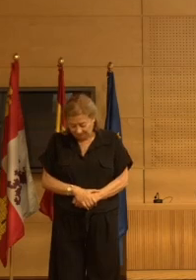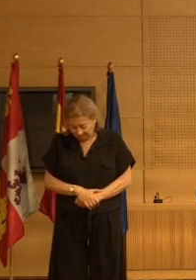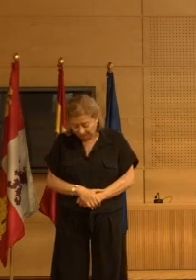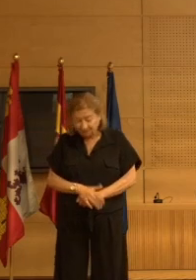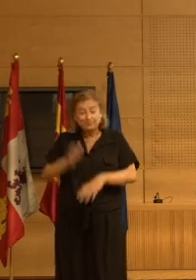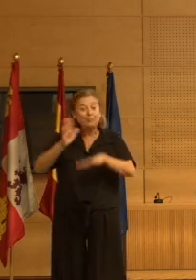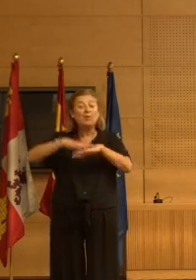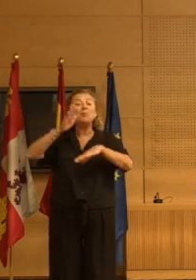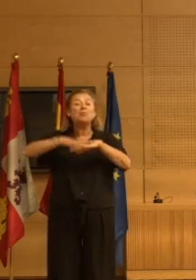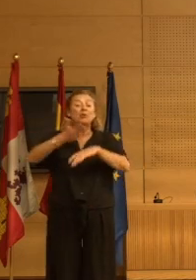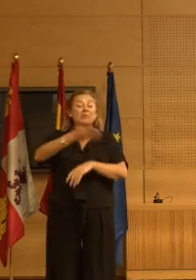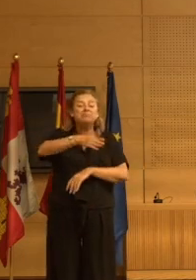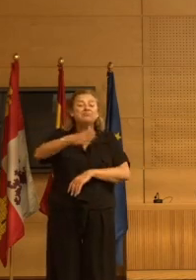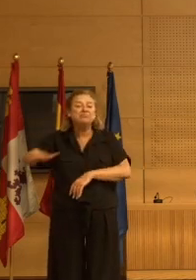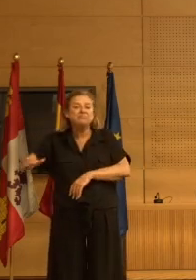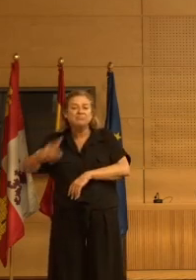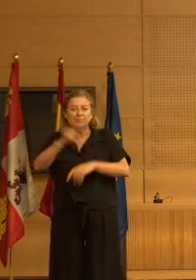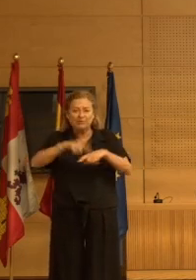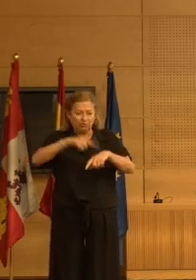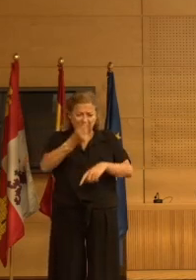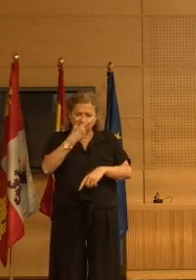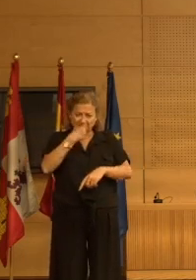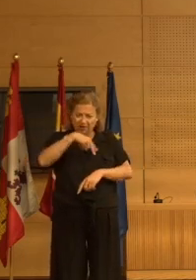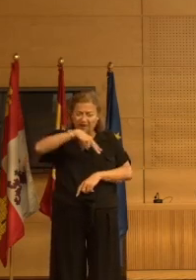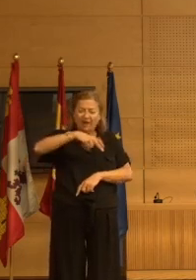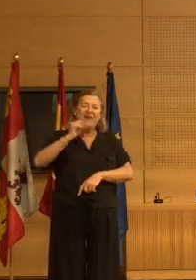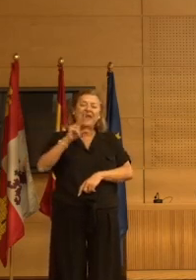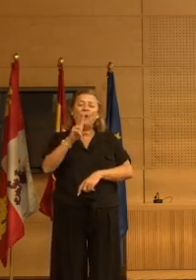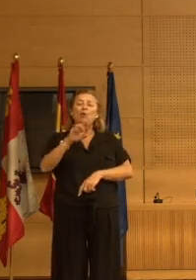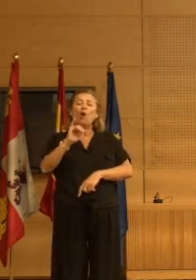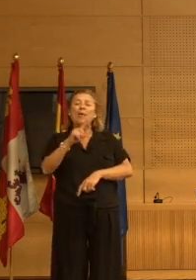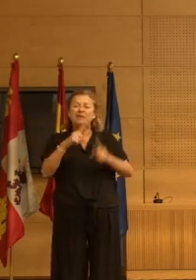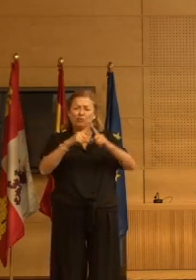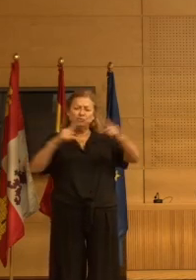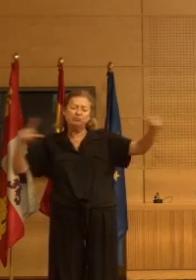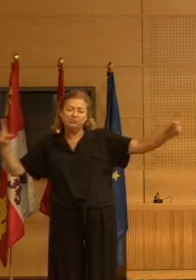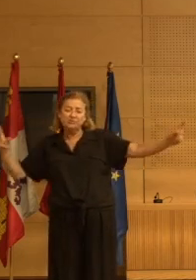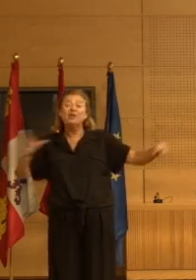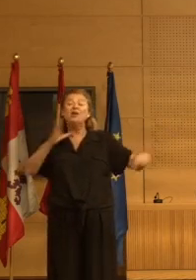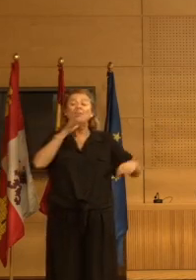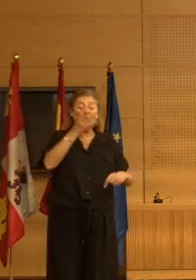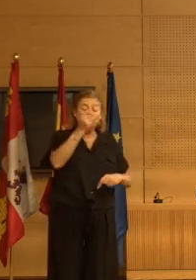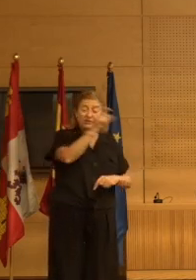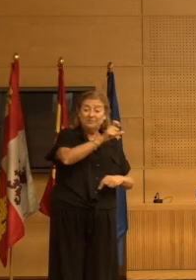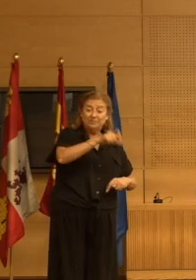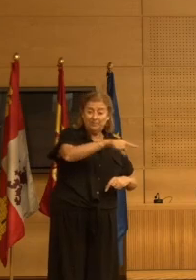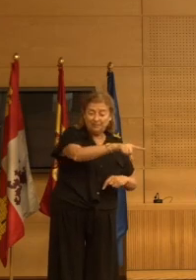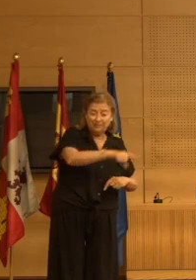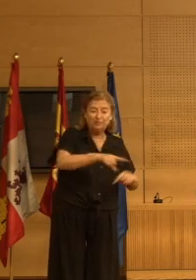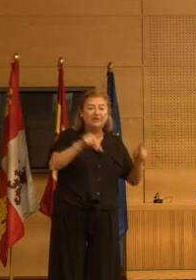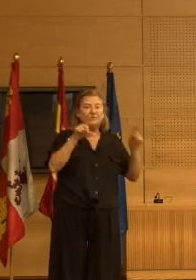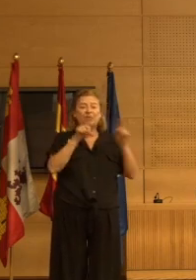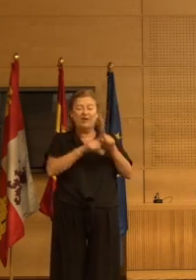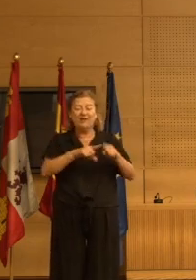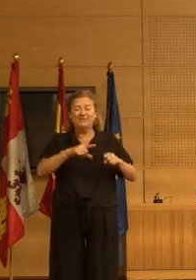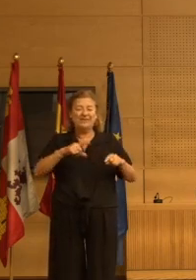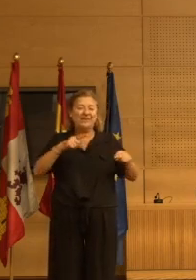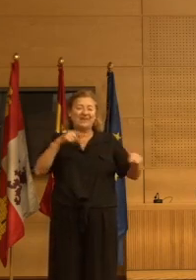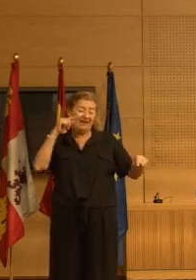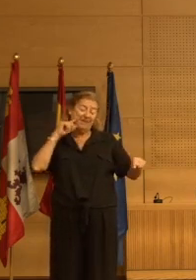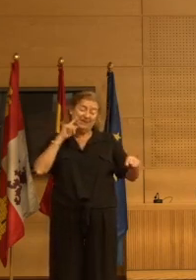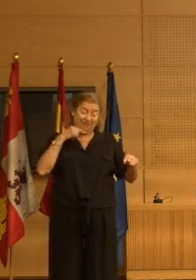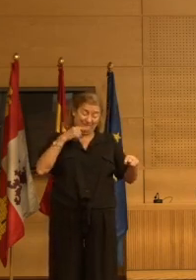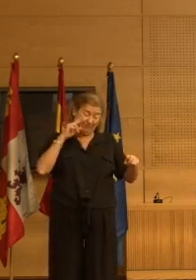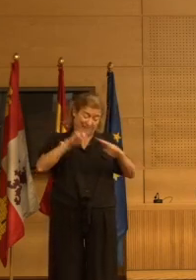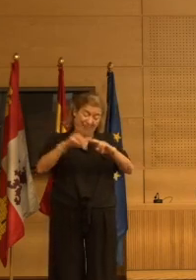¿Por qué fallecen estos pacientes que toman neurolépticos a largo plazo? Pues muchos de ellos, este es el mismo metaanálisis que les estaba